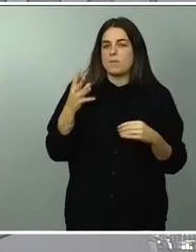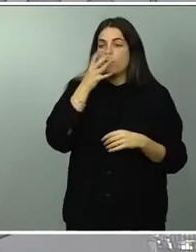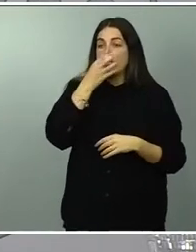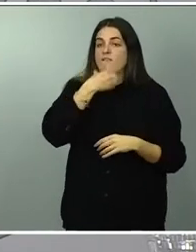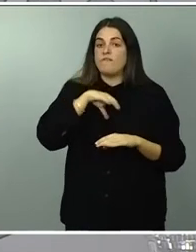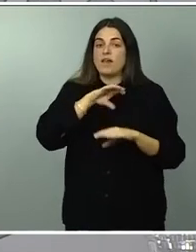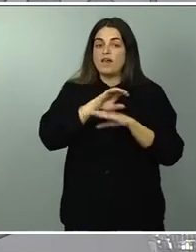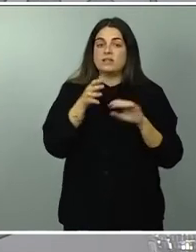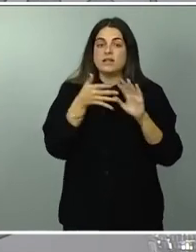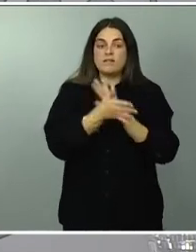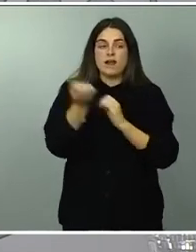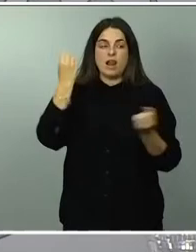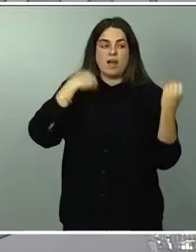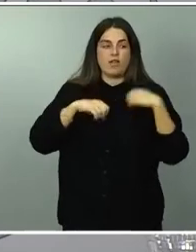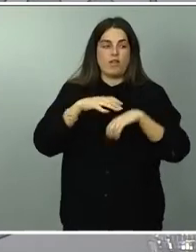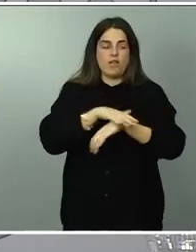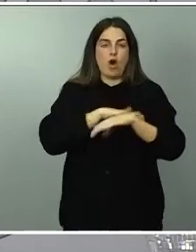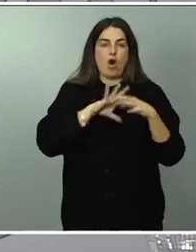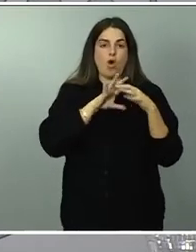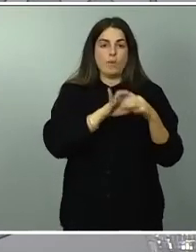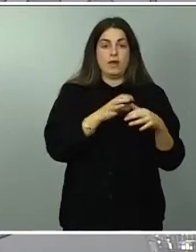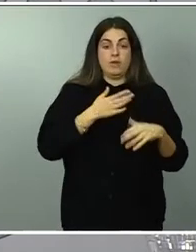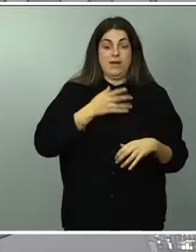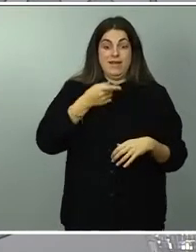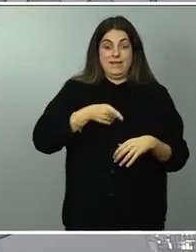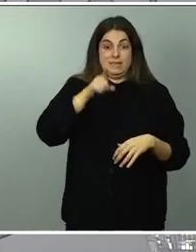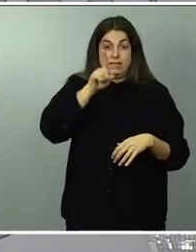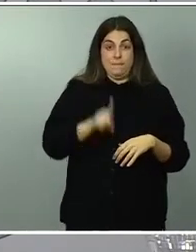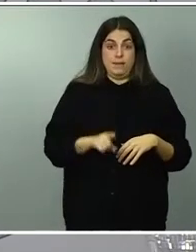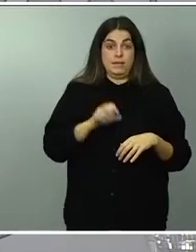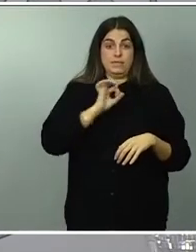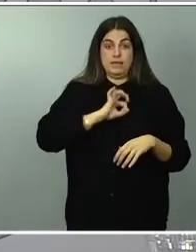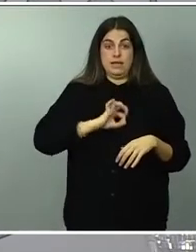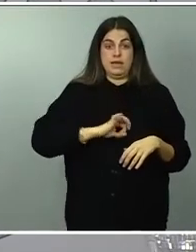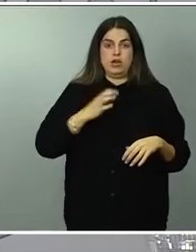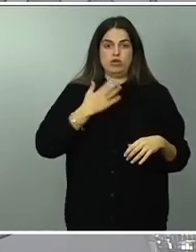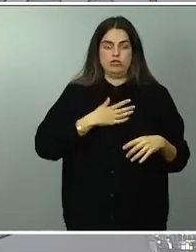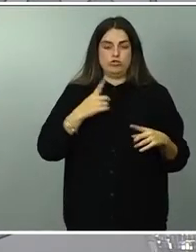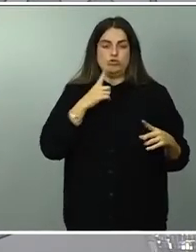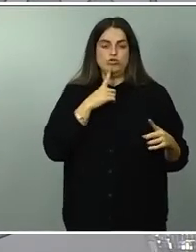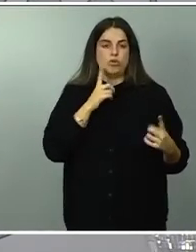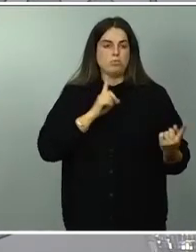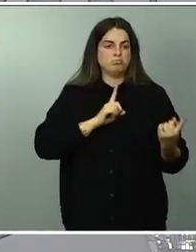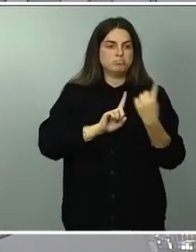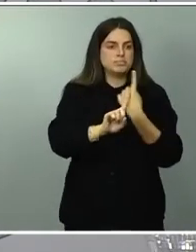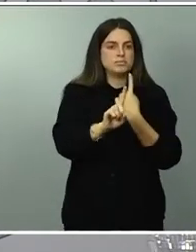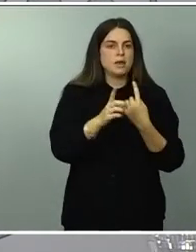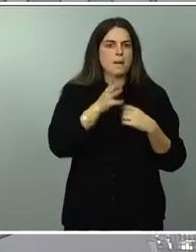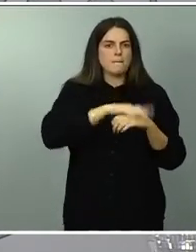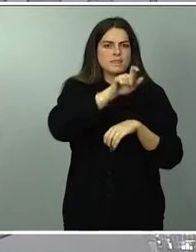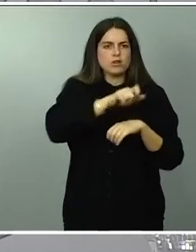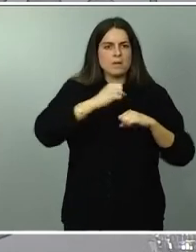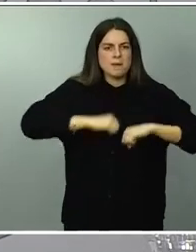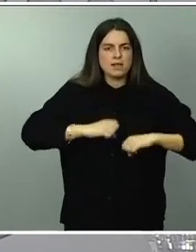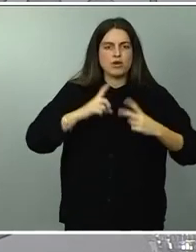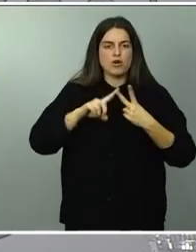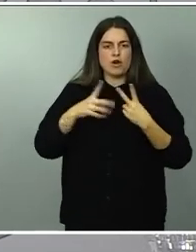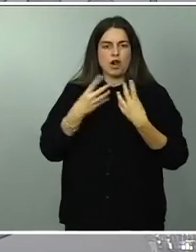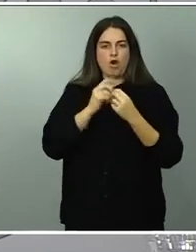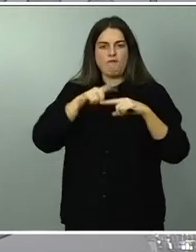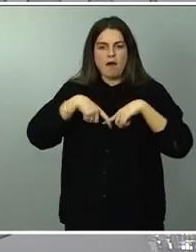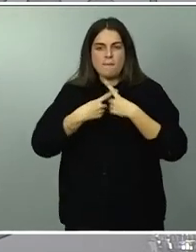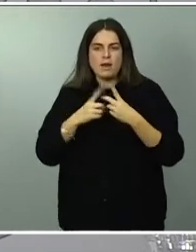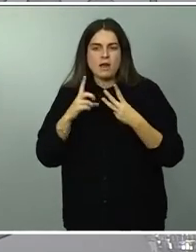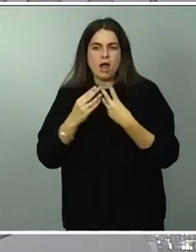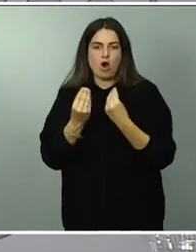la acción del gobierno este mes de enero yo me he cruzado con muchas personas mayores con familiares con vecinas que por supuesto sabían